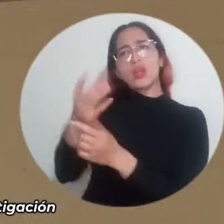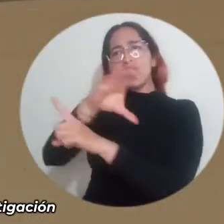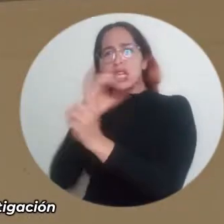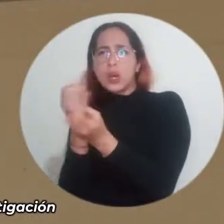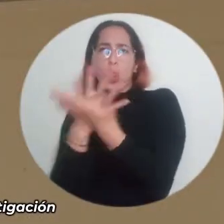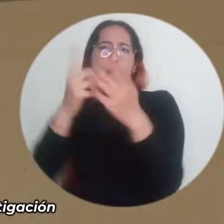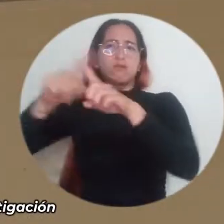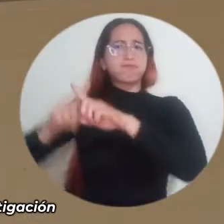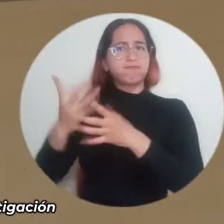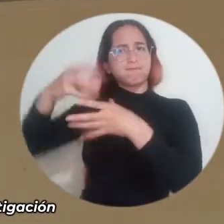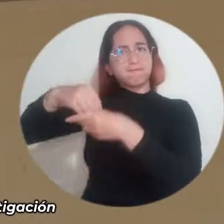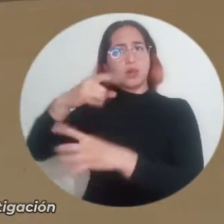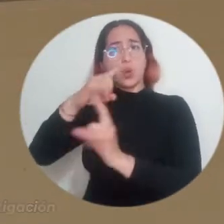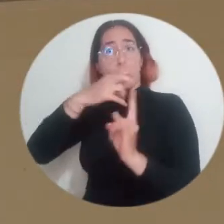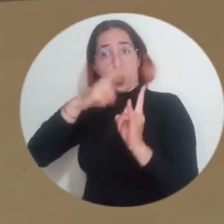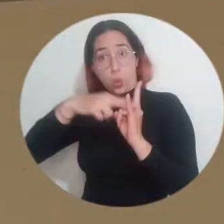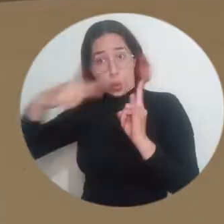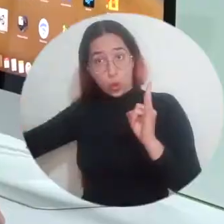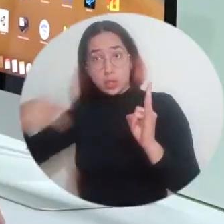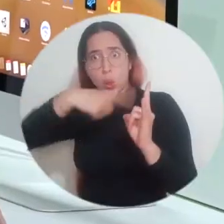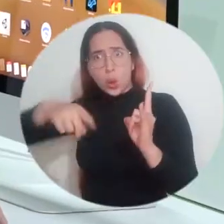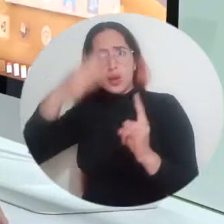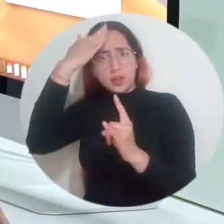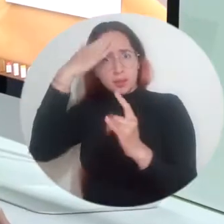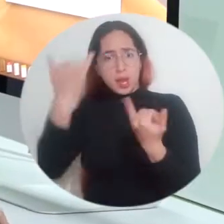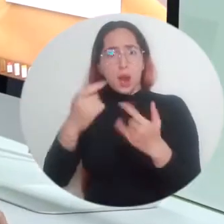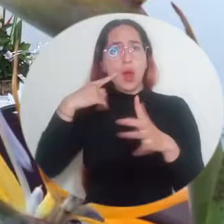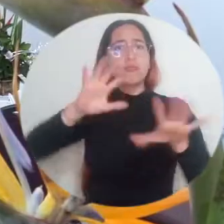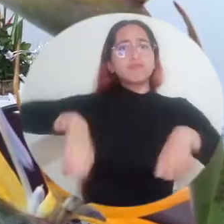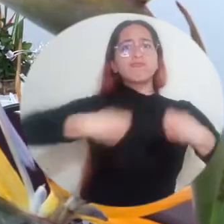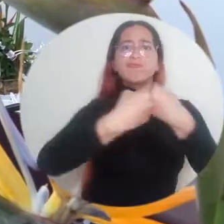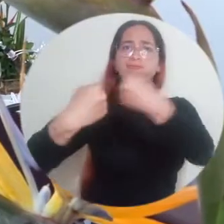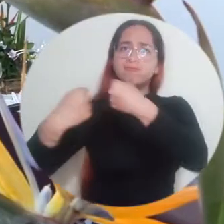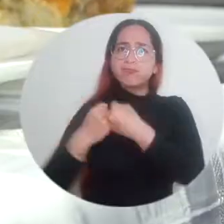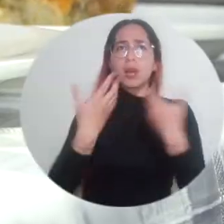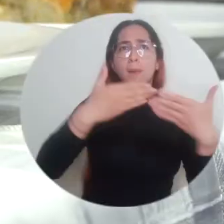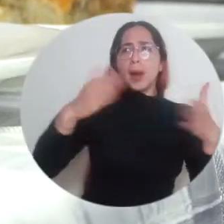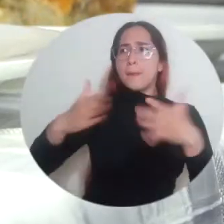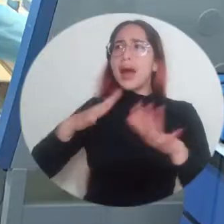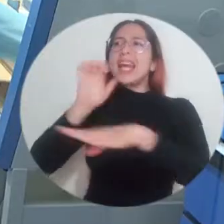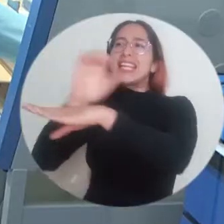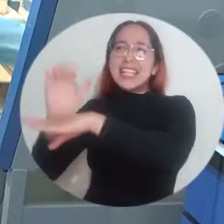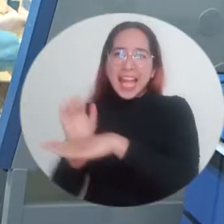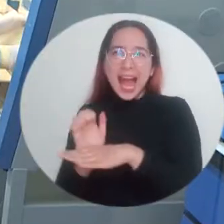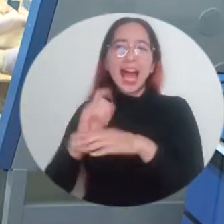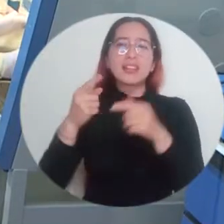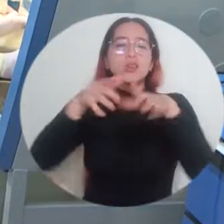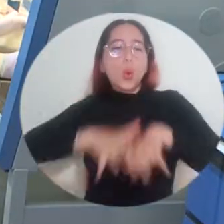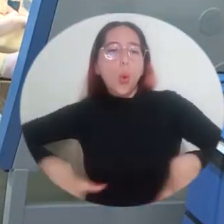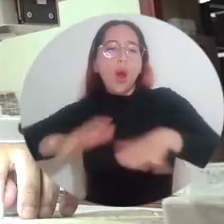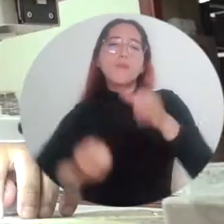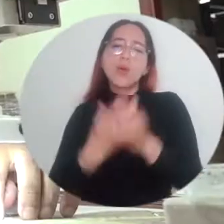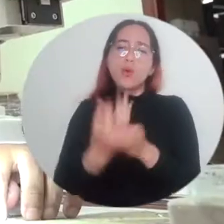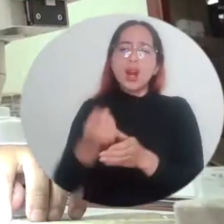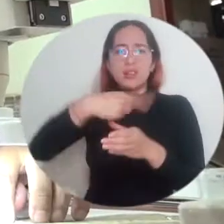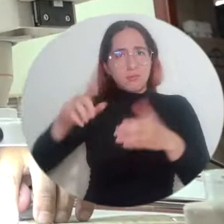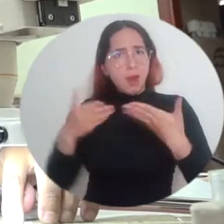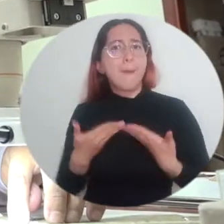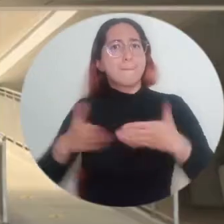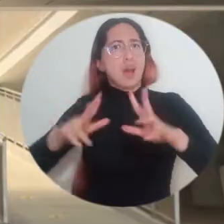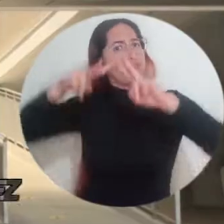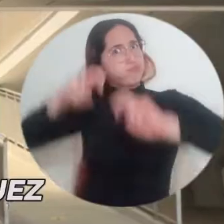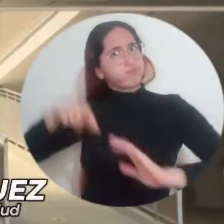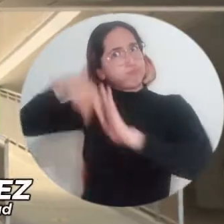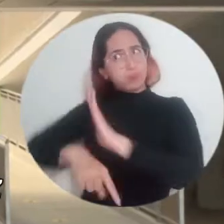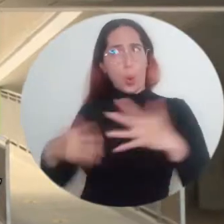más hacia el sector productivo y hacia otras entidades que permitan que los proyectos de investigación tengan una mayor cobertura. También ha